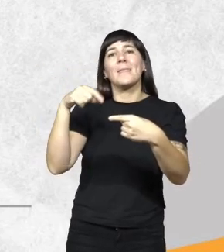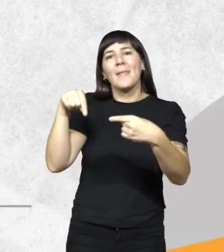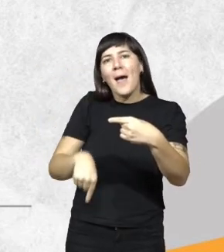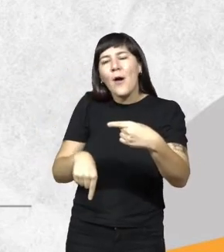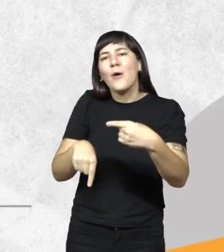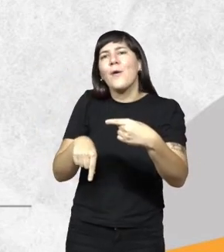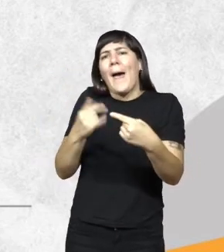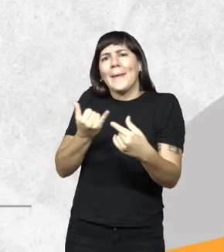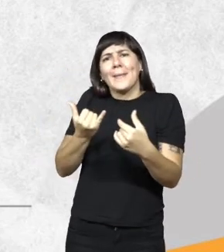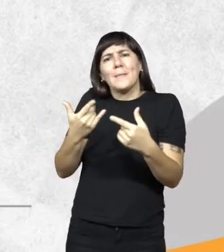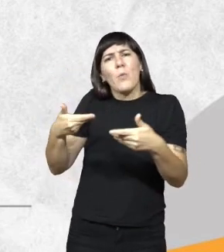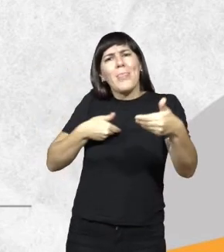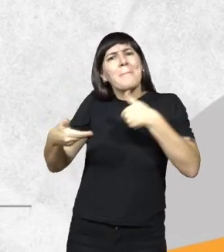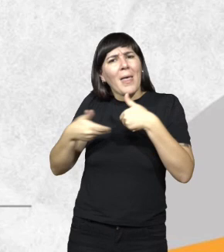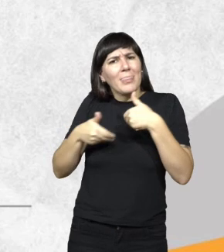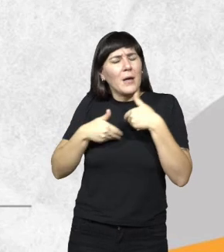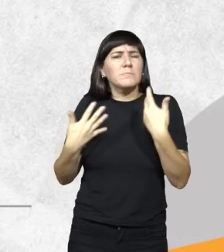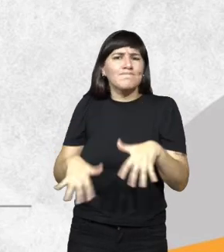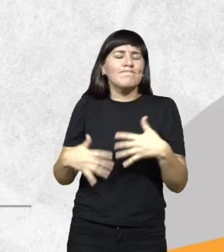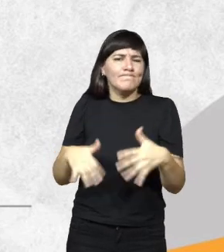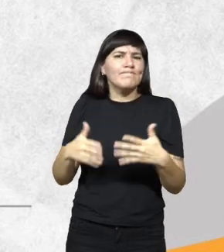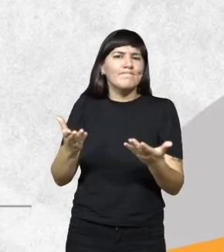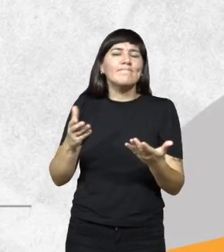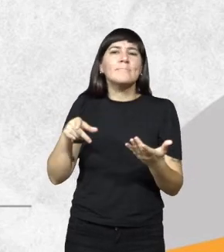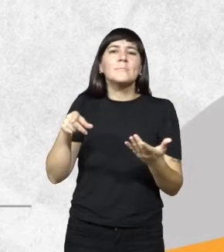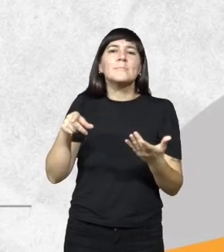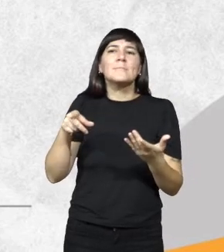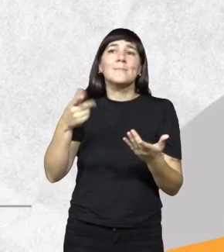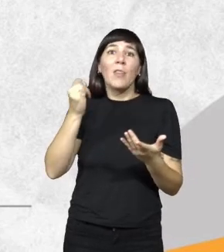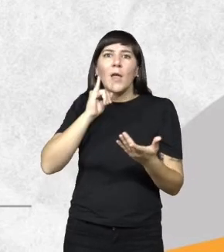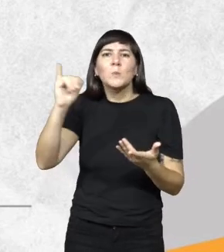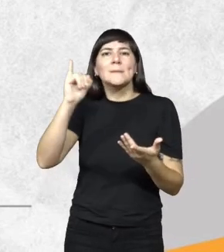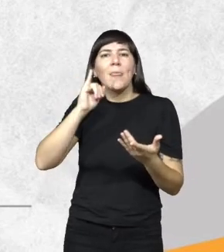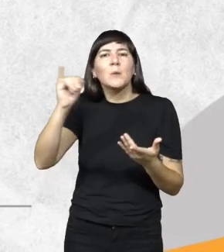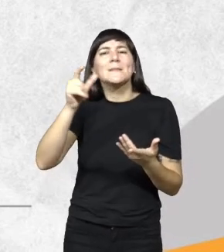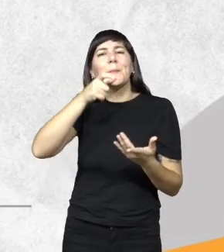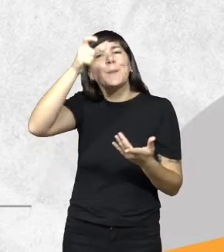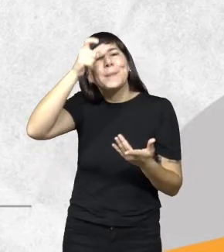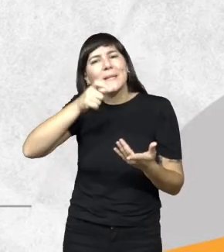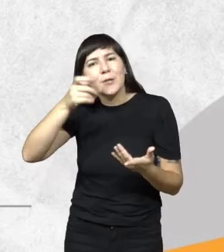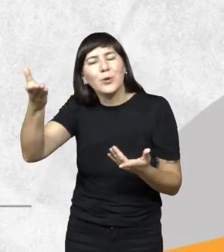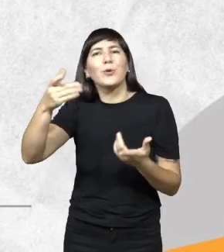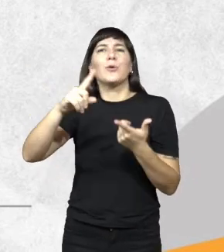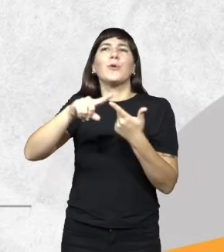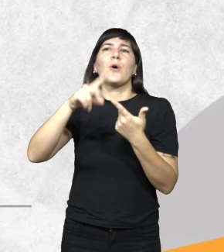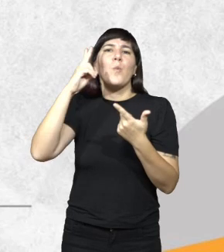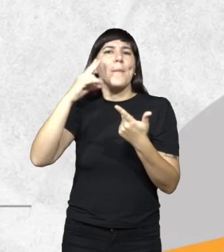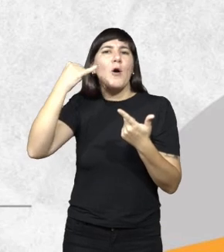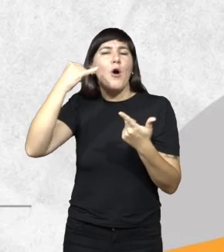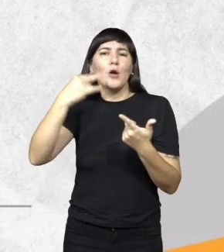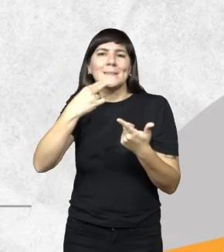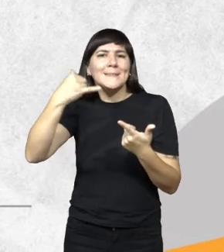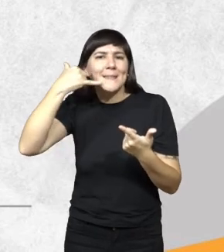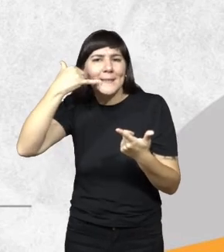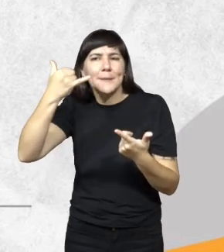teníamos mucha demanda aquellas denuncias que lo hacían en bomberos lo hacían a través del 911 lo